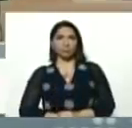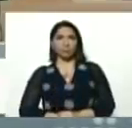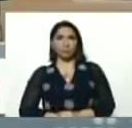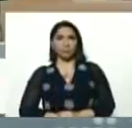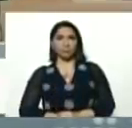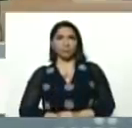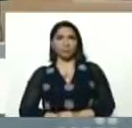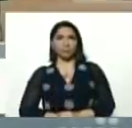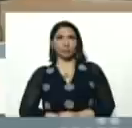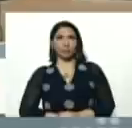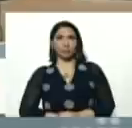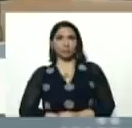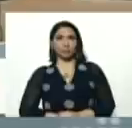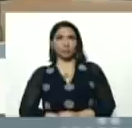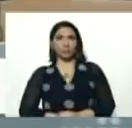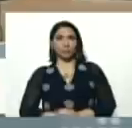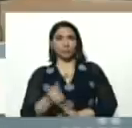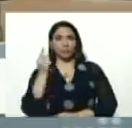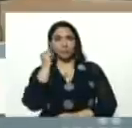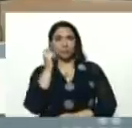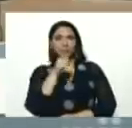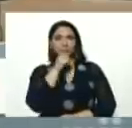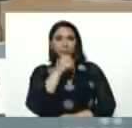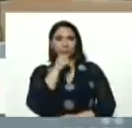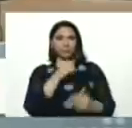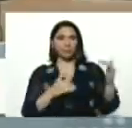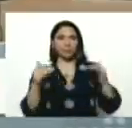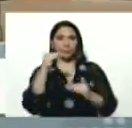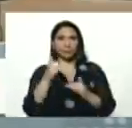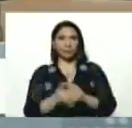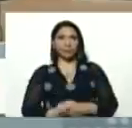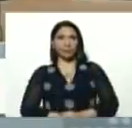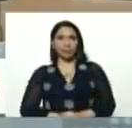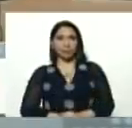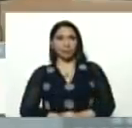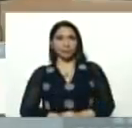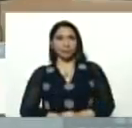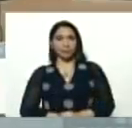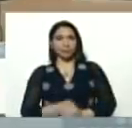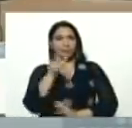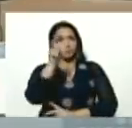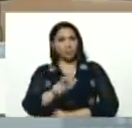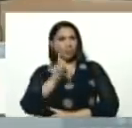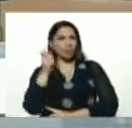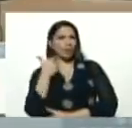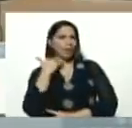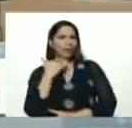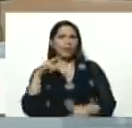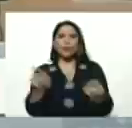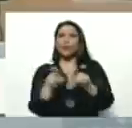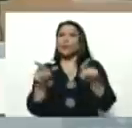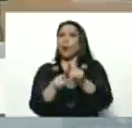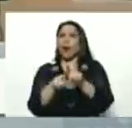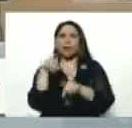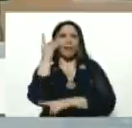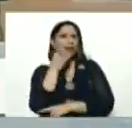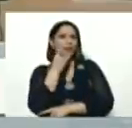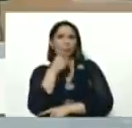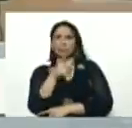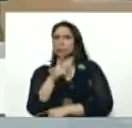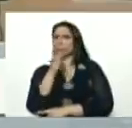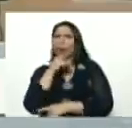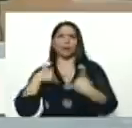con los trabajos de la mujer, el adulto mayor, Gladys, es la versión femenina de Darío Viva, incansable,